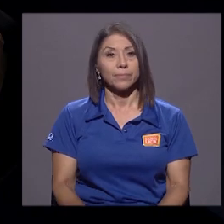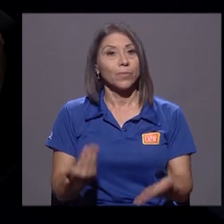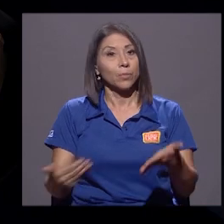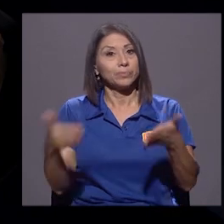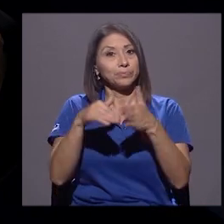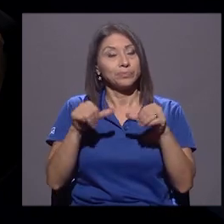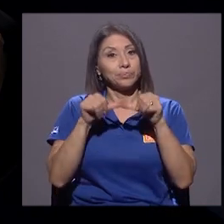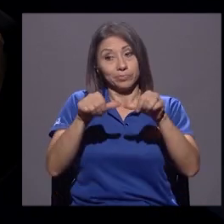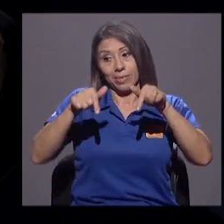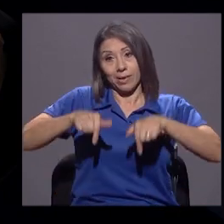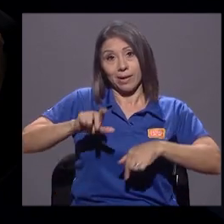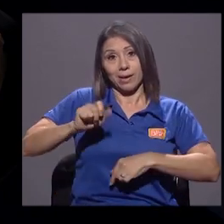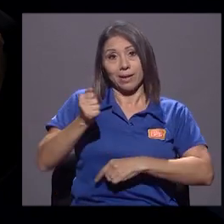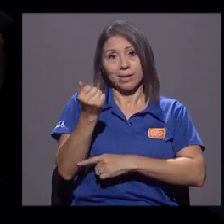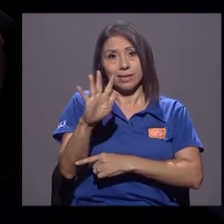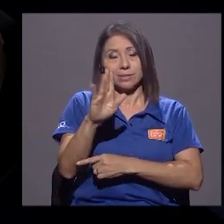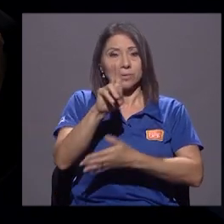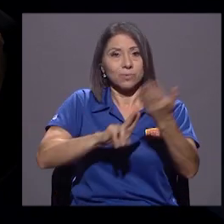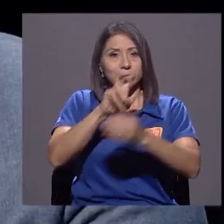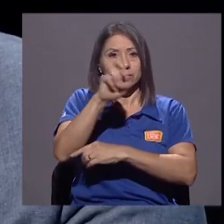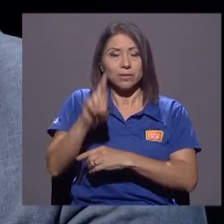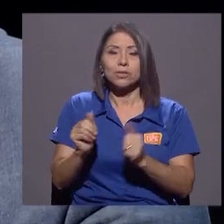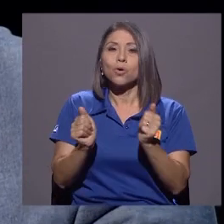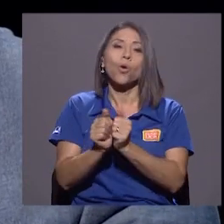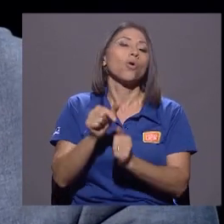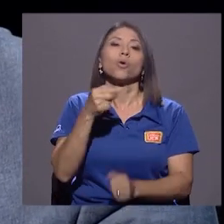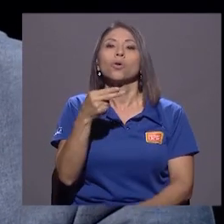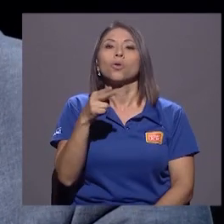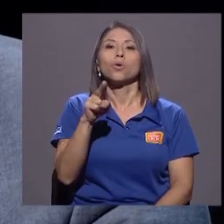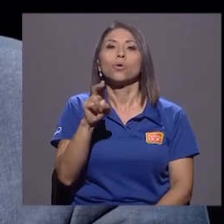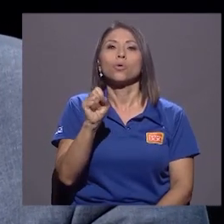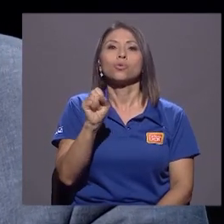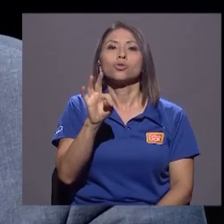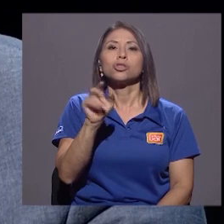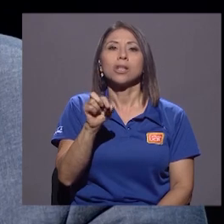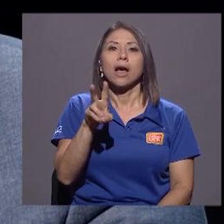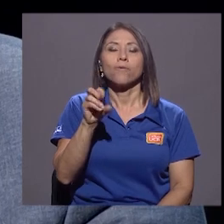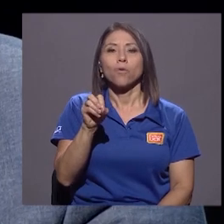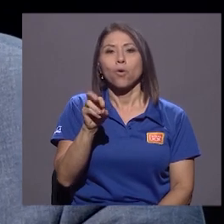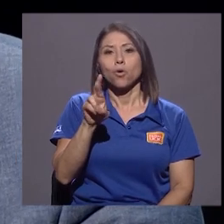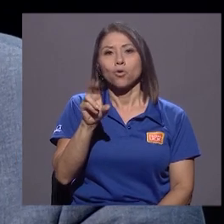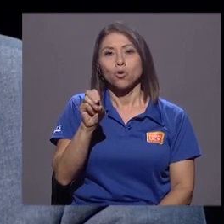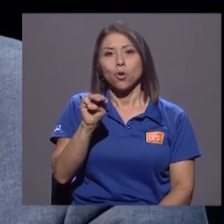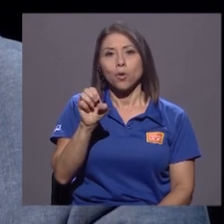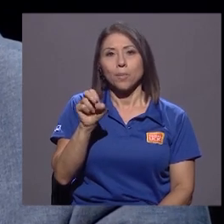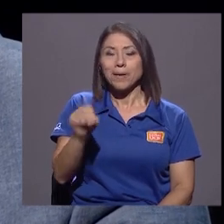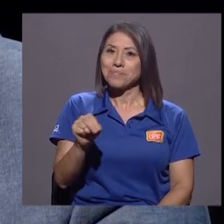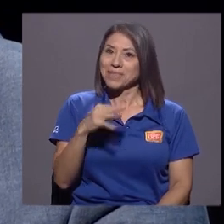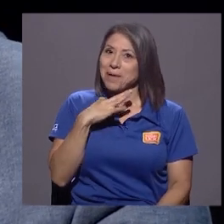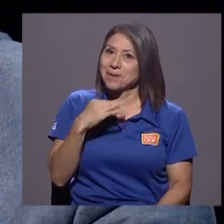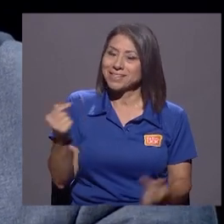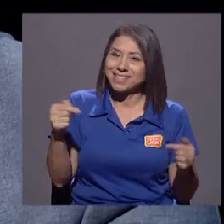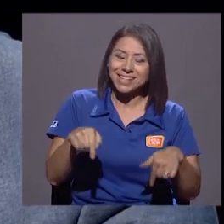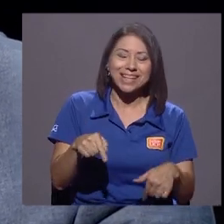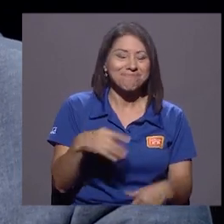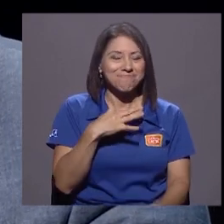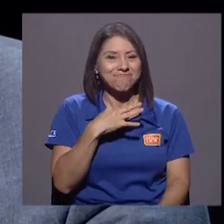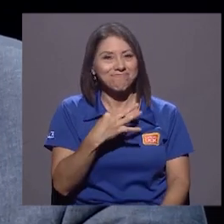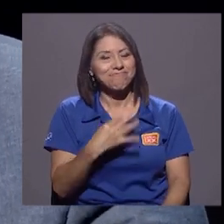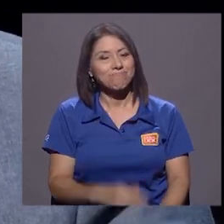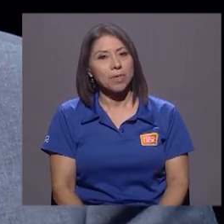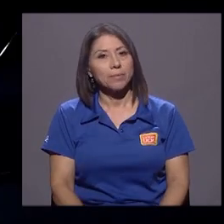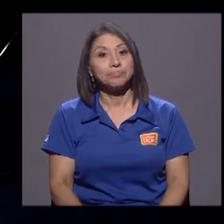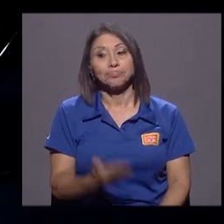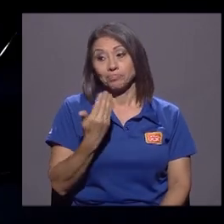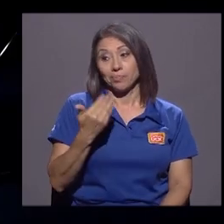Regresamos acá al canal 15 de Universidad de Costa Rica con don Gustavo Román. Qué placer, don Gustavo, tenerlo aquí. Encantado, encantado. Del bloque